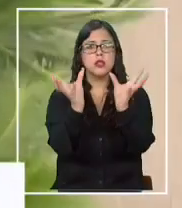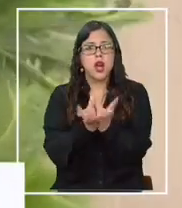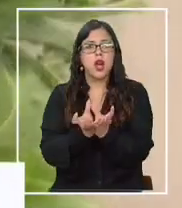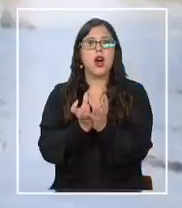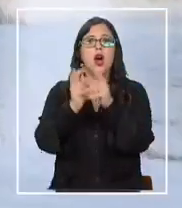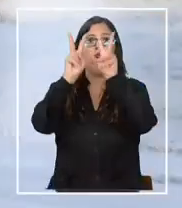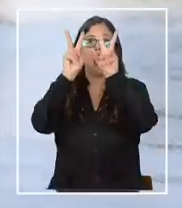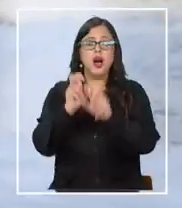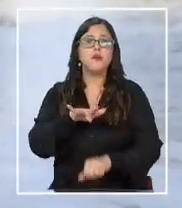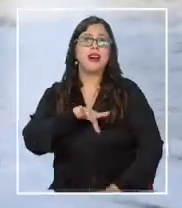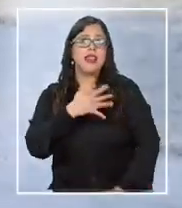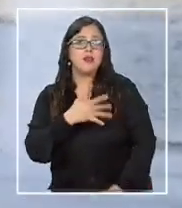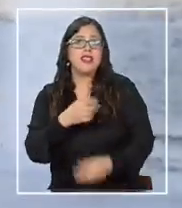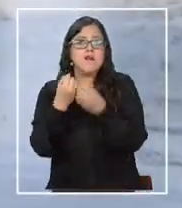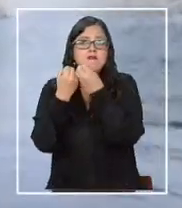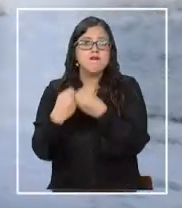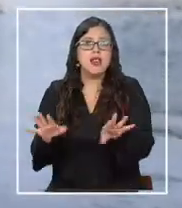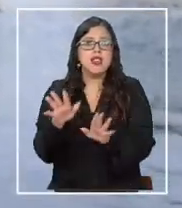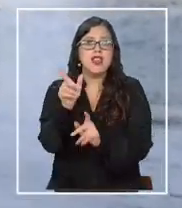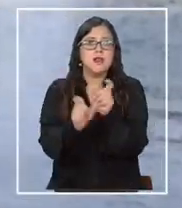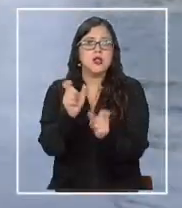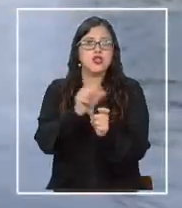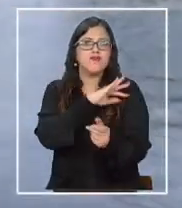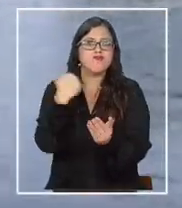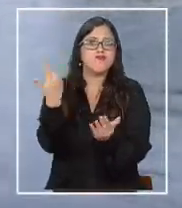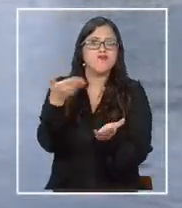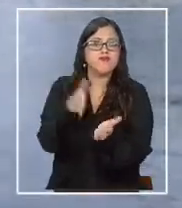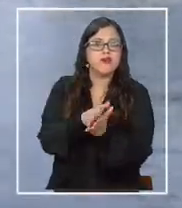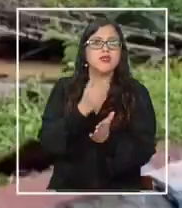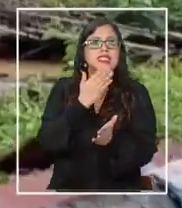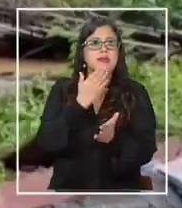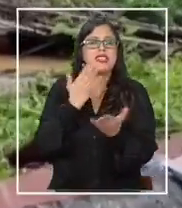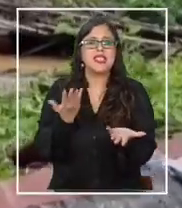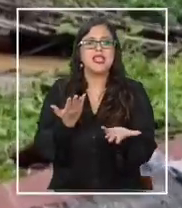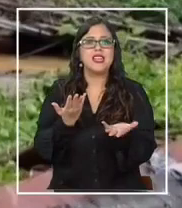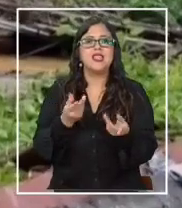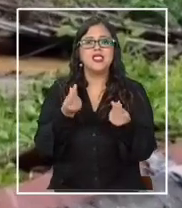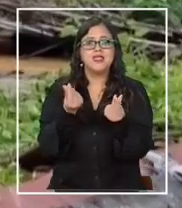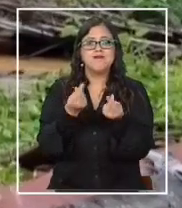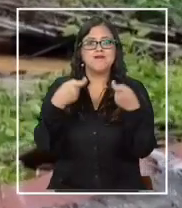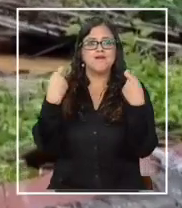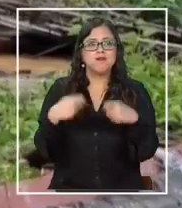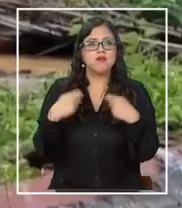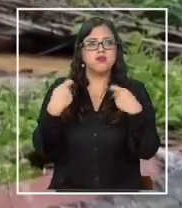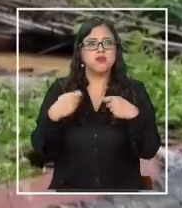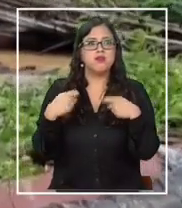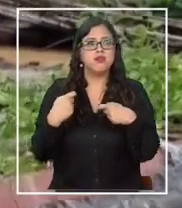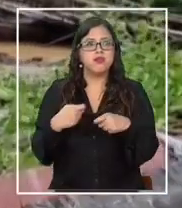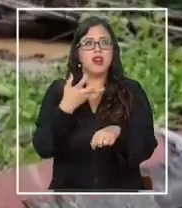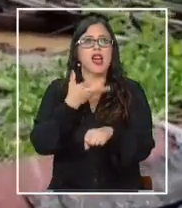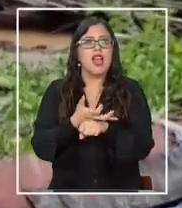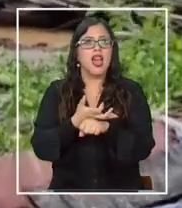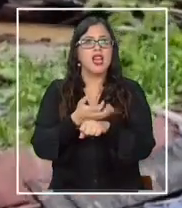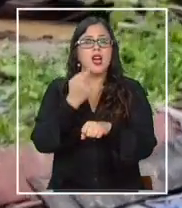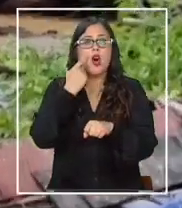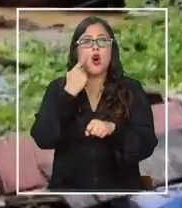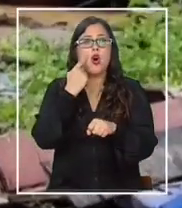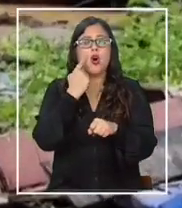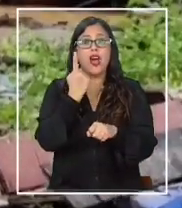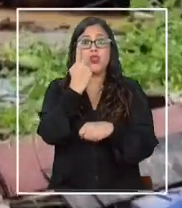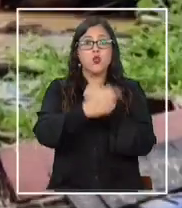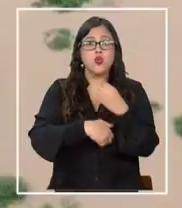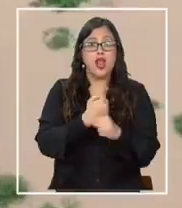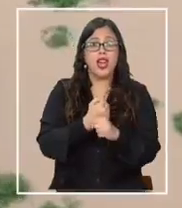solo por la lamentable pérdida de vidas, sino que también por los costos económicos que generan. Se estima que al año